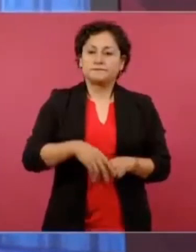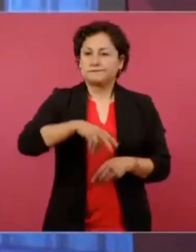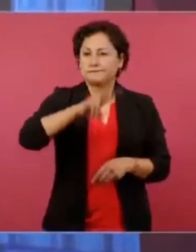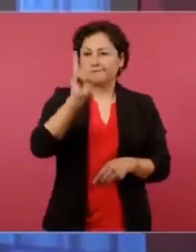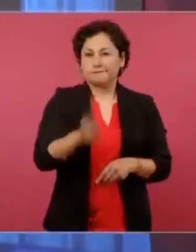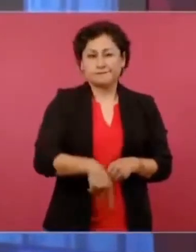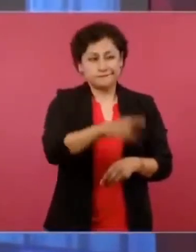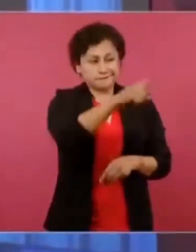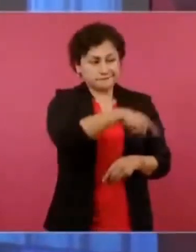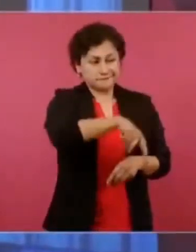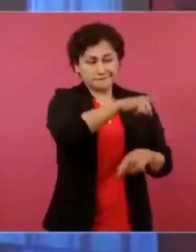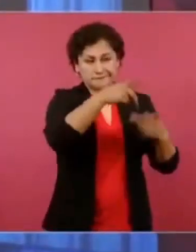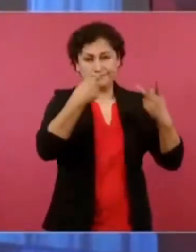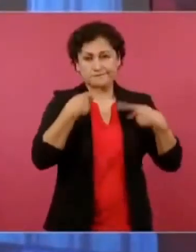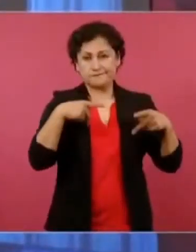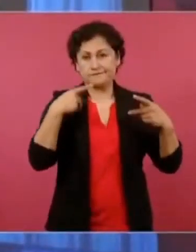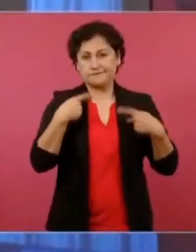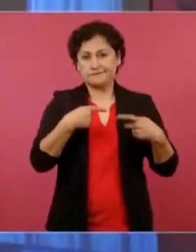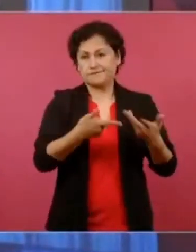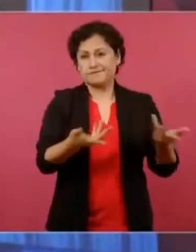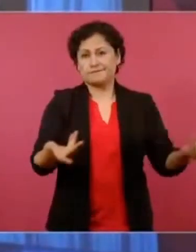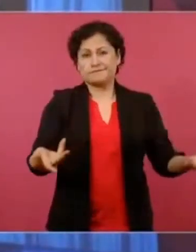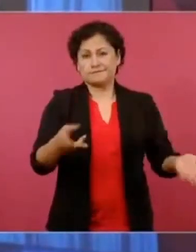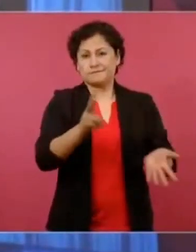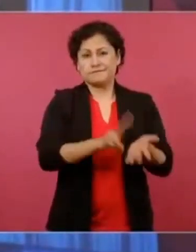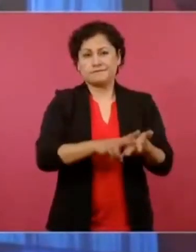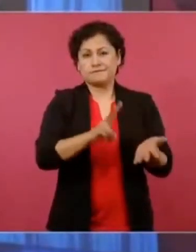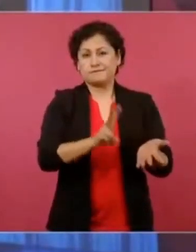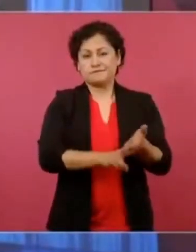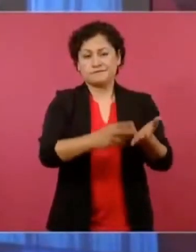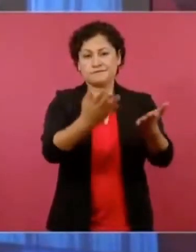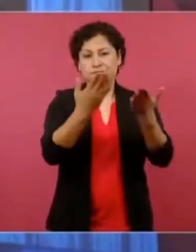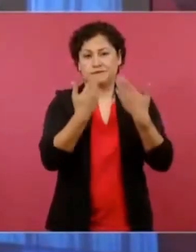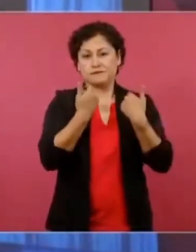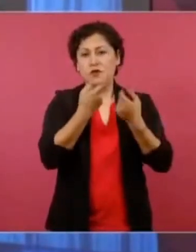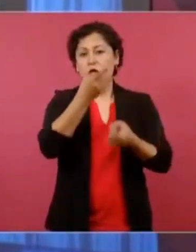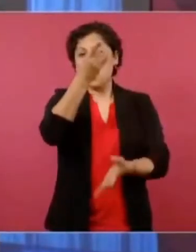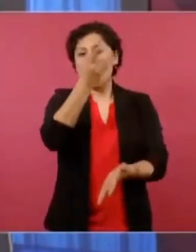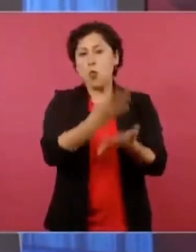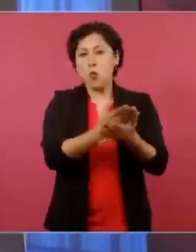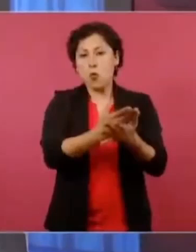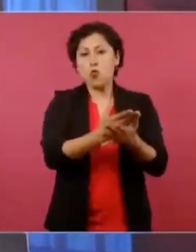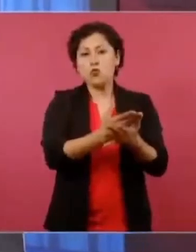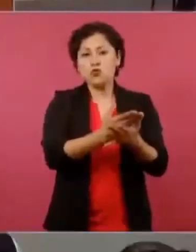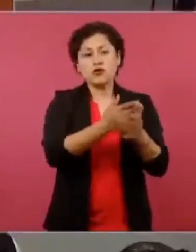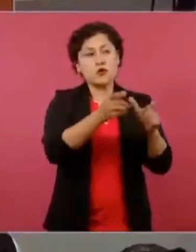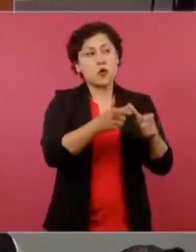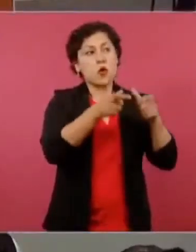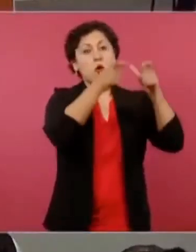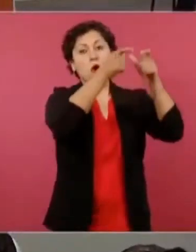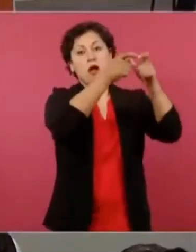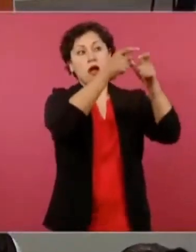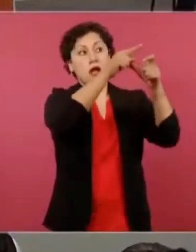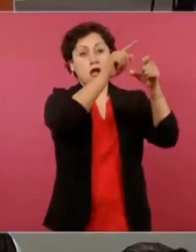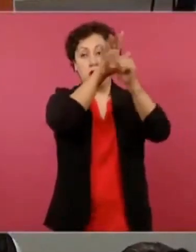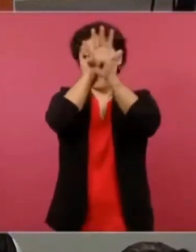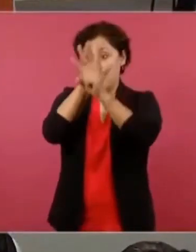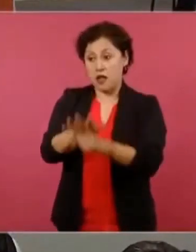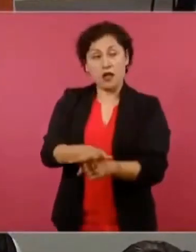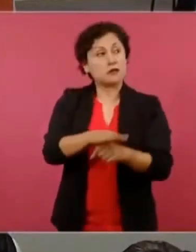al servicio del régimen de opresión,